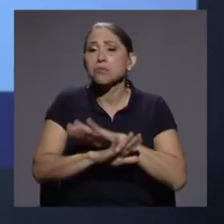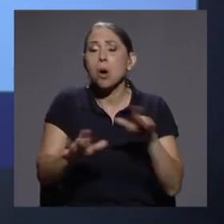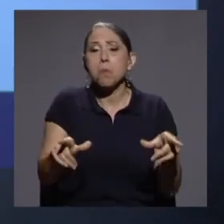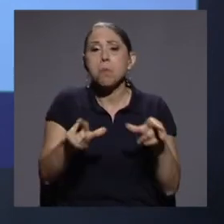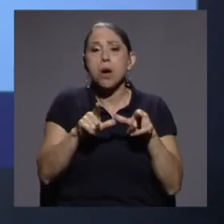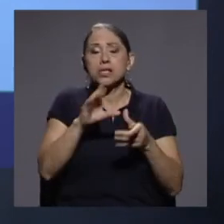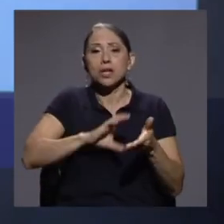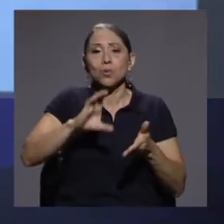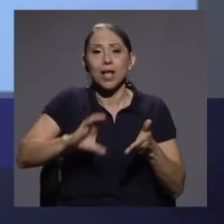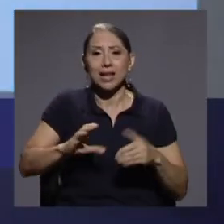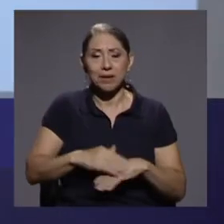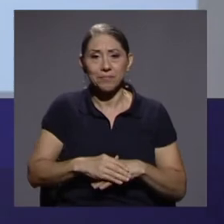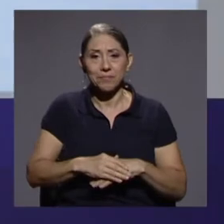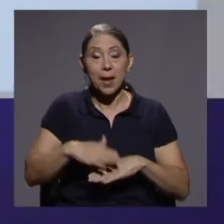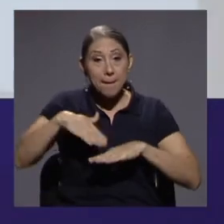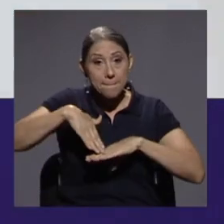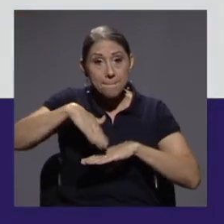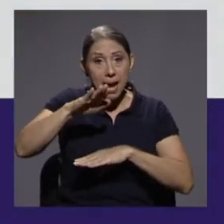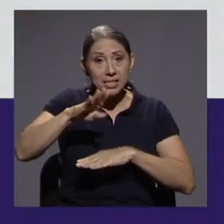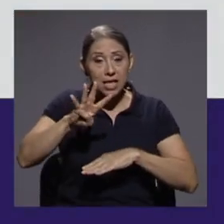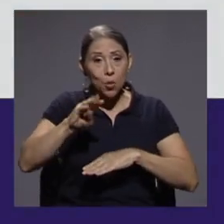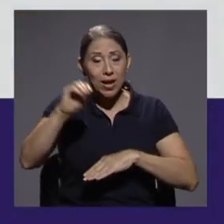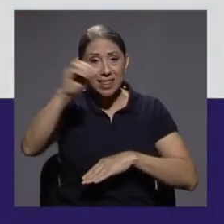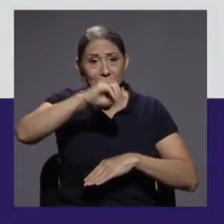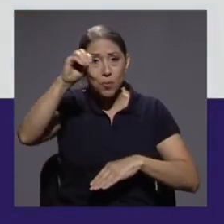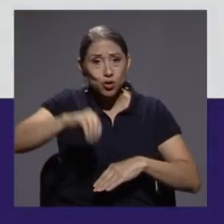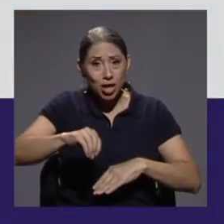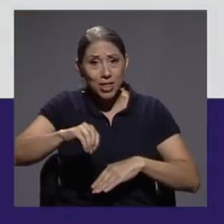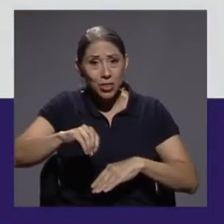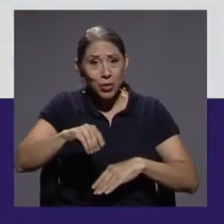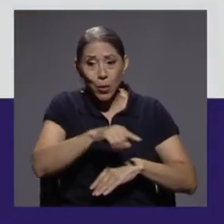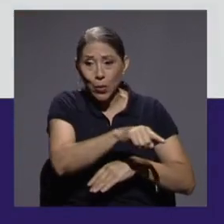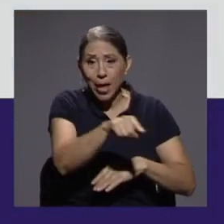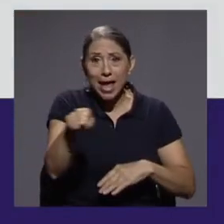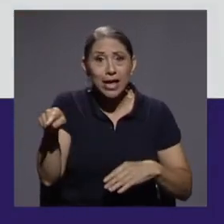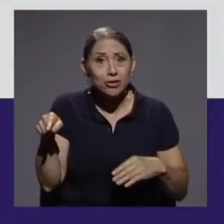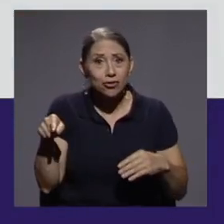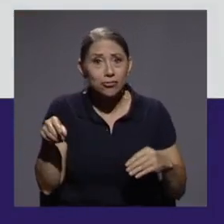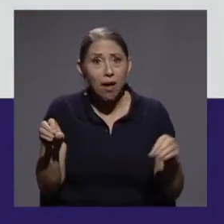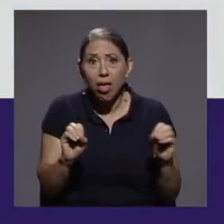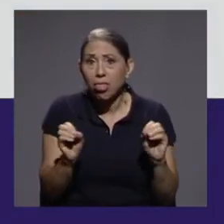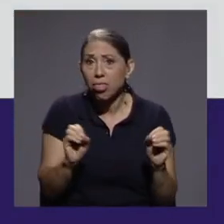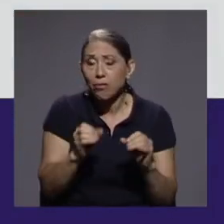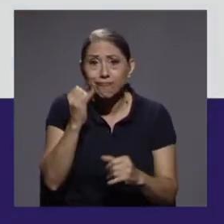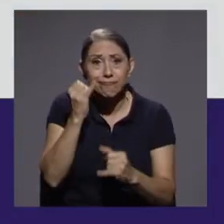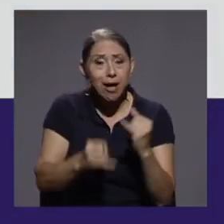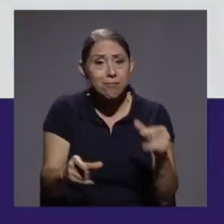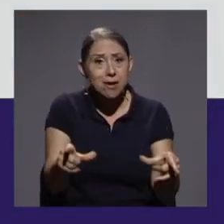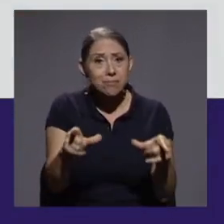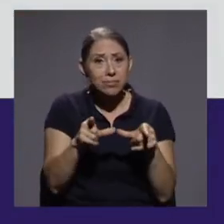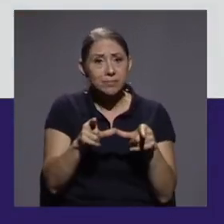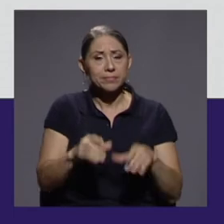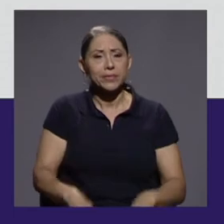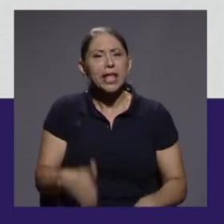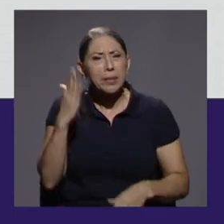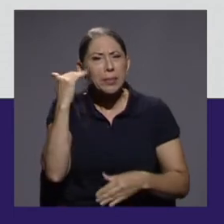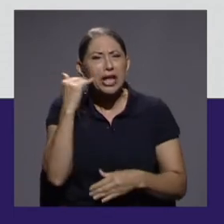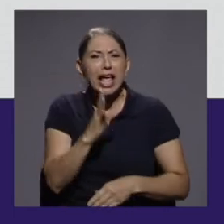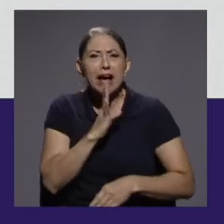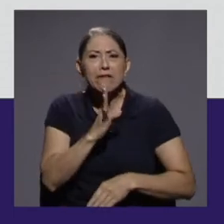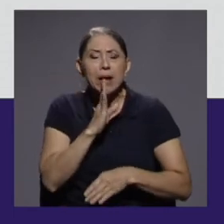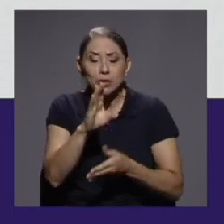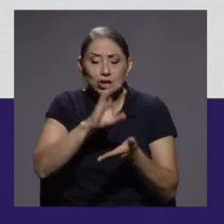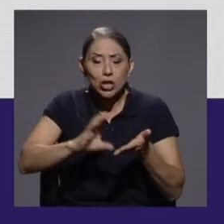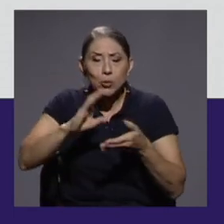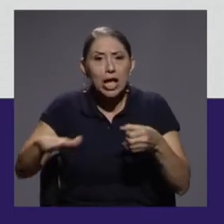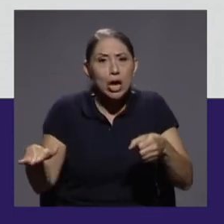40% que se están quedando sin ese nivel. ¿Y por qué hablamos de la secundaria completa